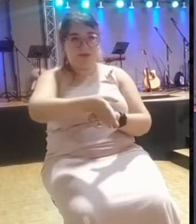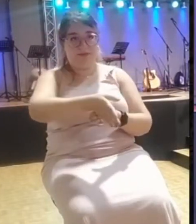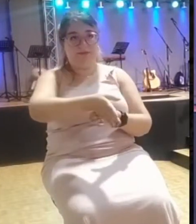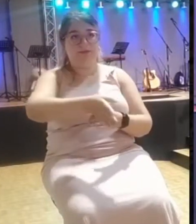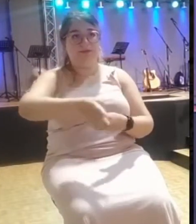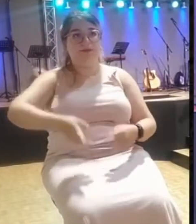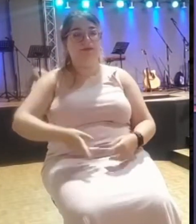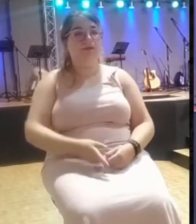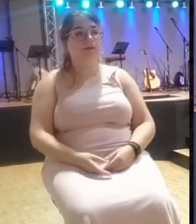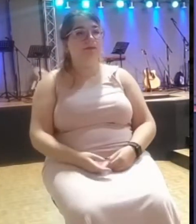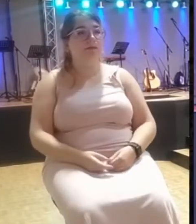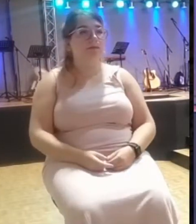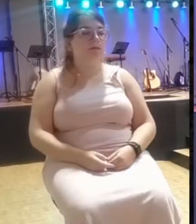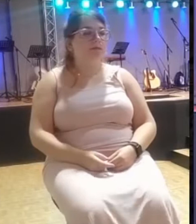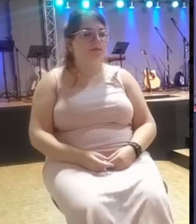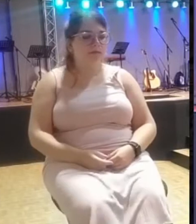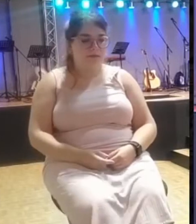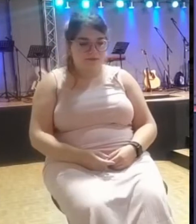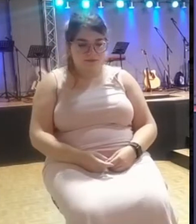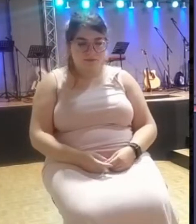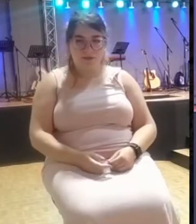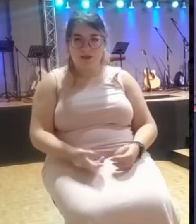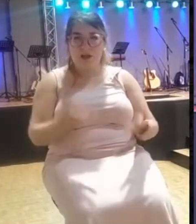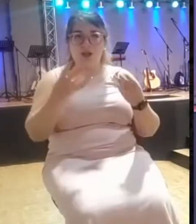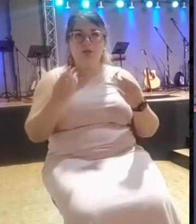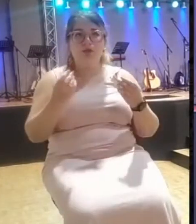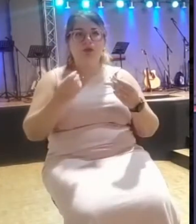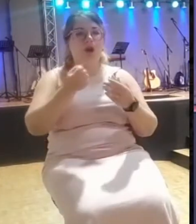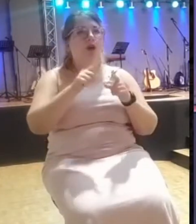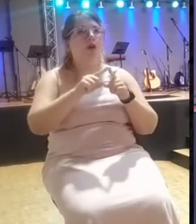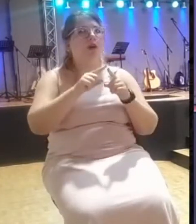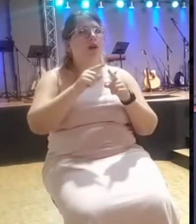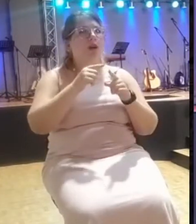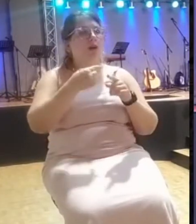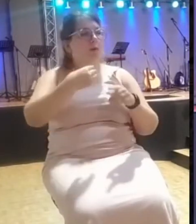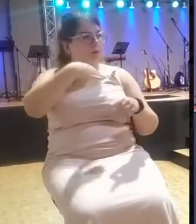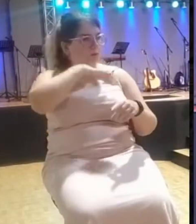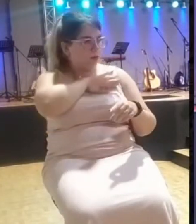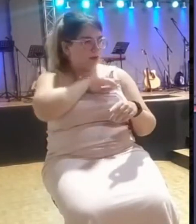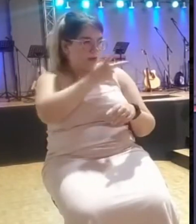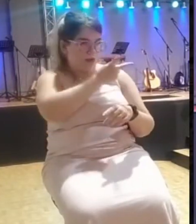¿verdad? Tanto la sangre de Acat como la de Jezabel,